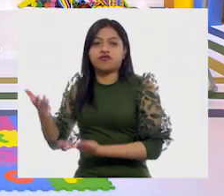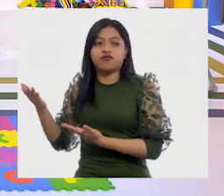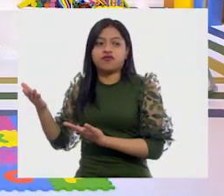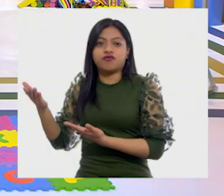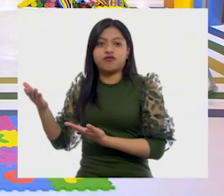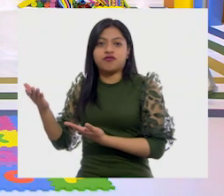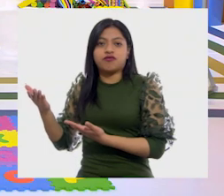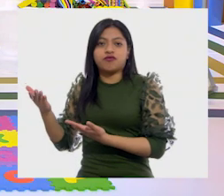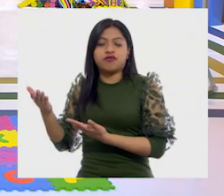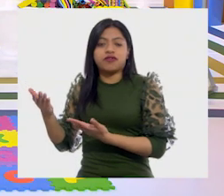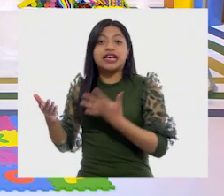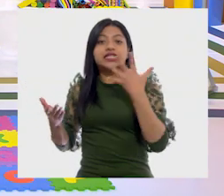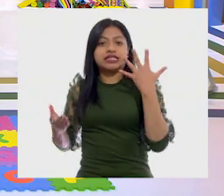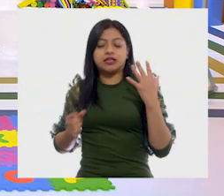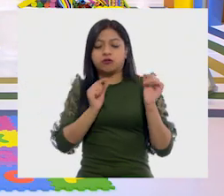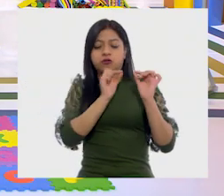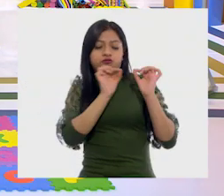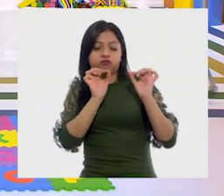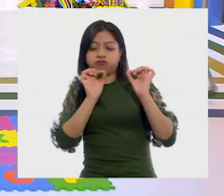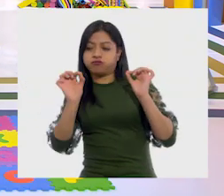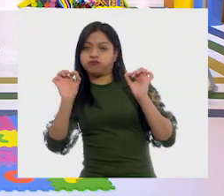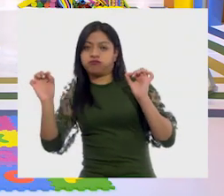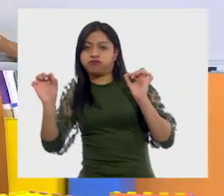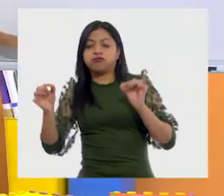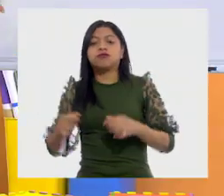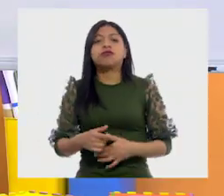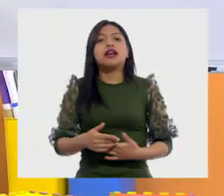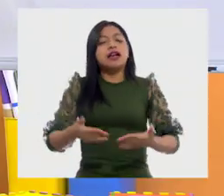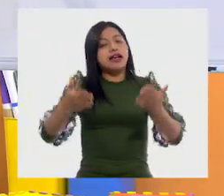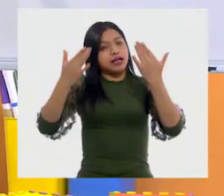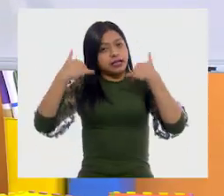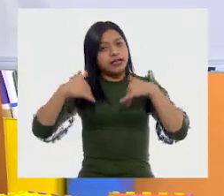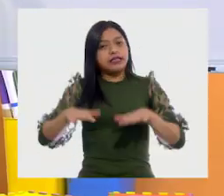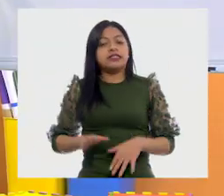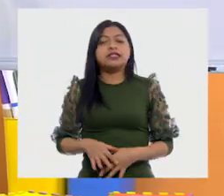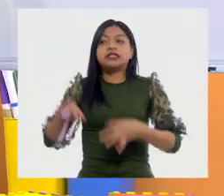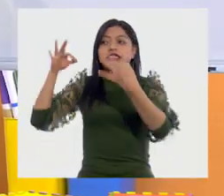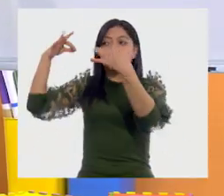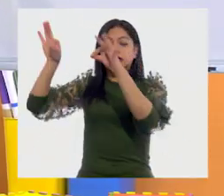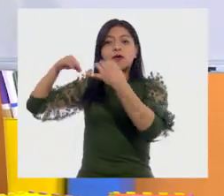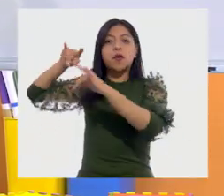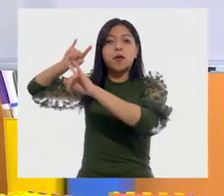Informativo. Cinco. Muy bien, Mariana. Ahora vamos con el otro, que es el